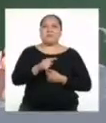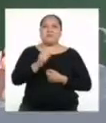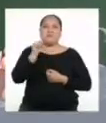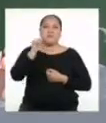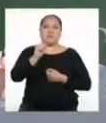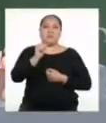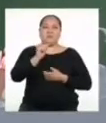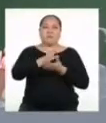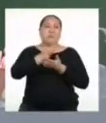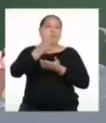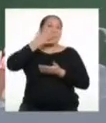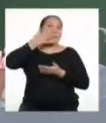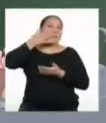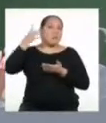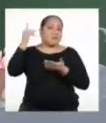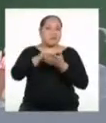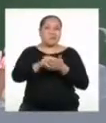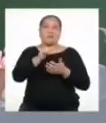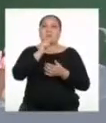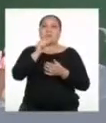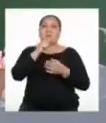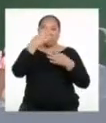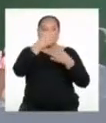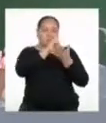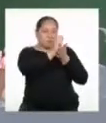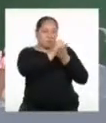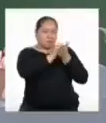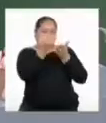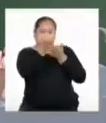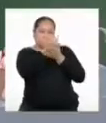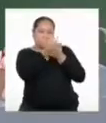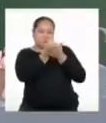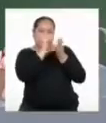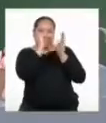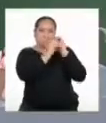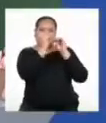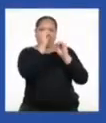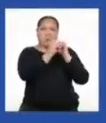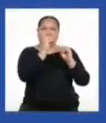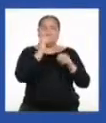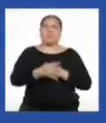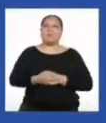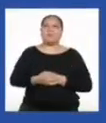un lienzo en blanco, esperando a que su creador o creadora plasme todas sus ideas.